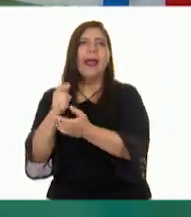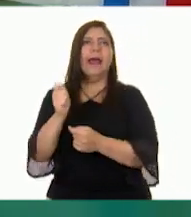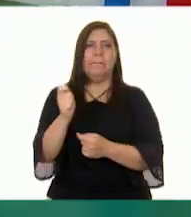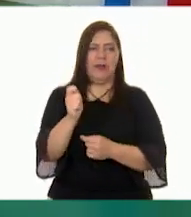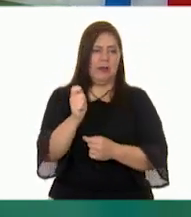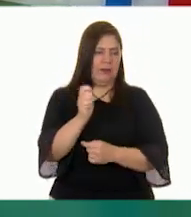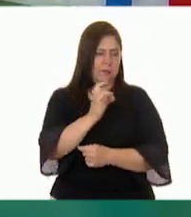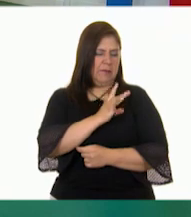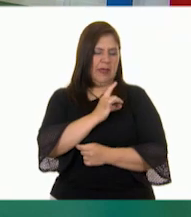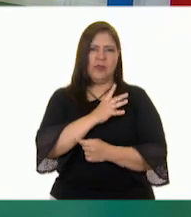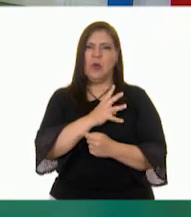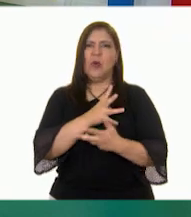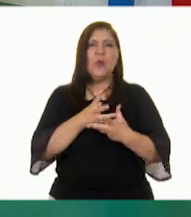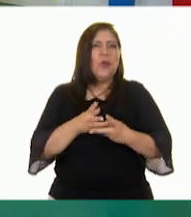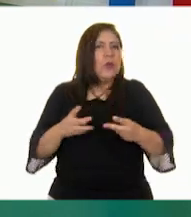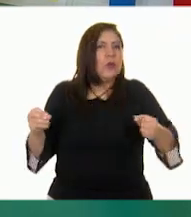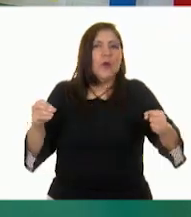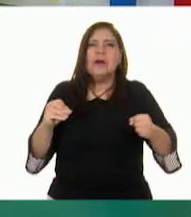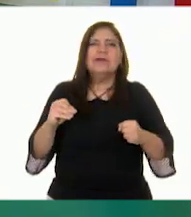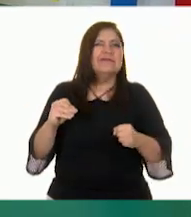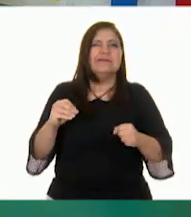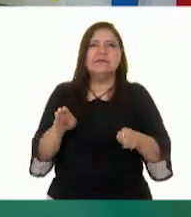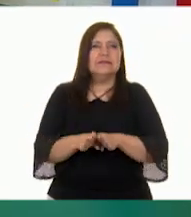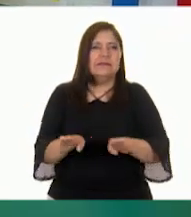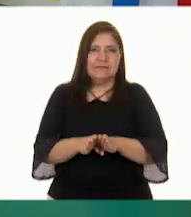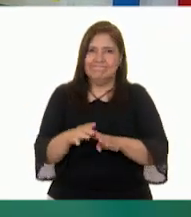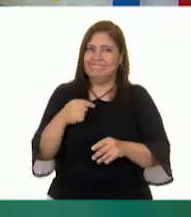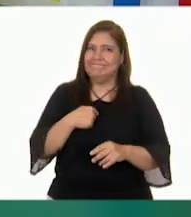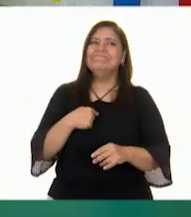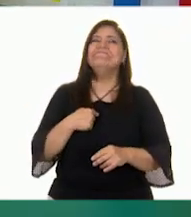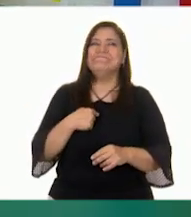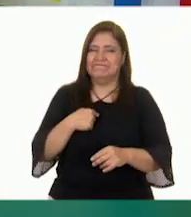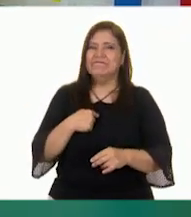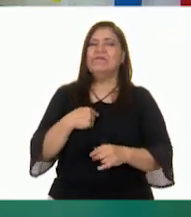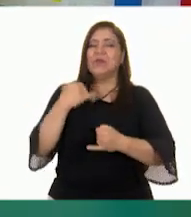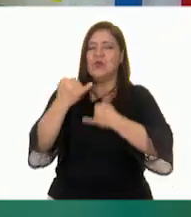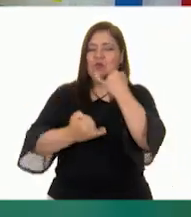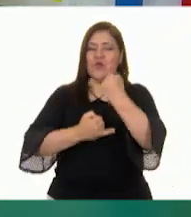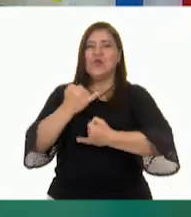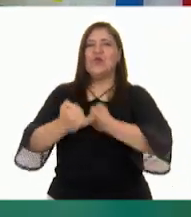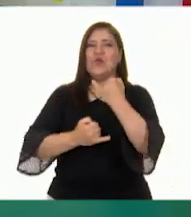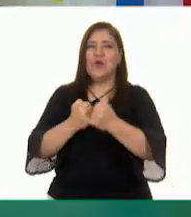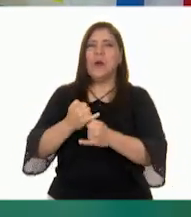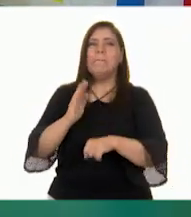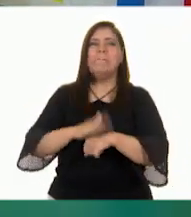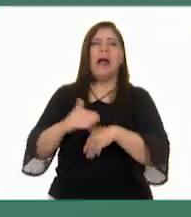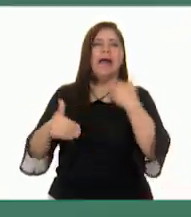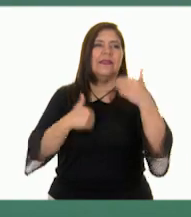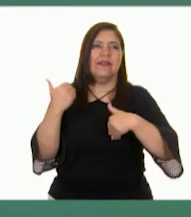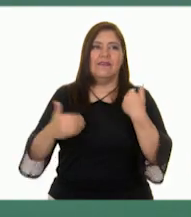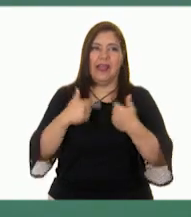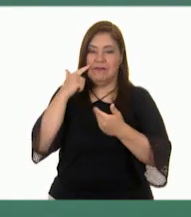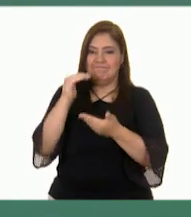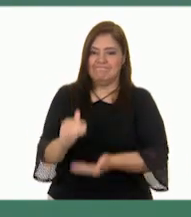miedo. Así que conseguí el juego más divertido en un tamaño intimidante.